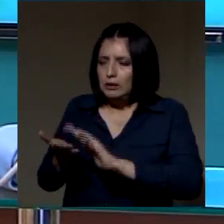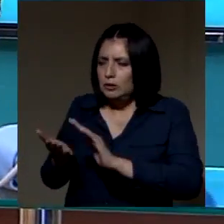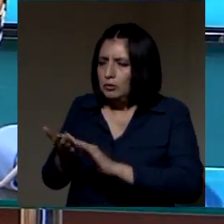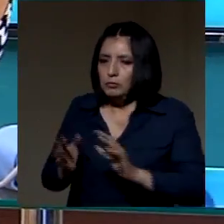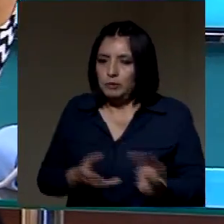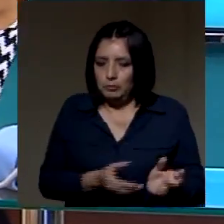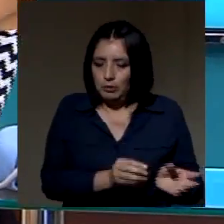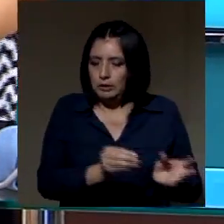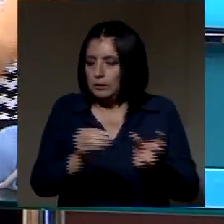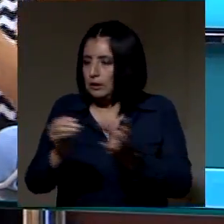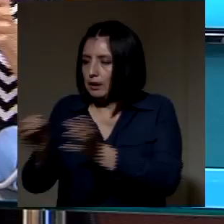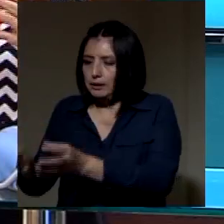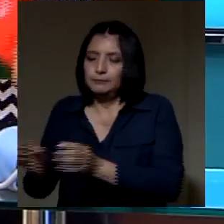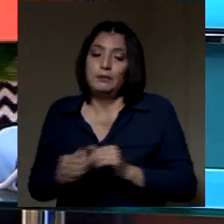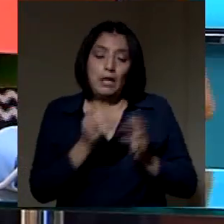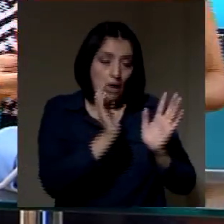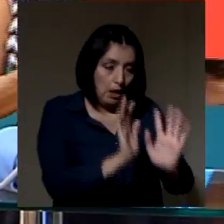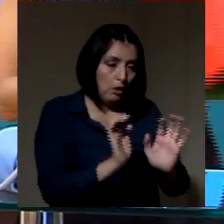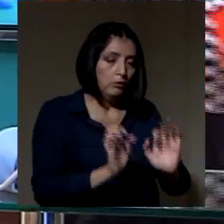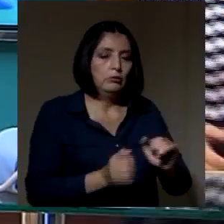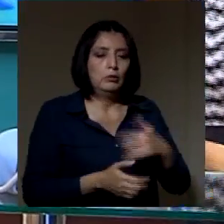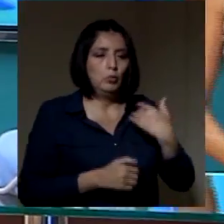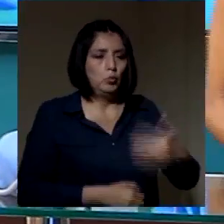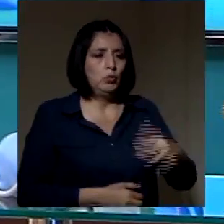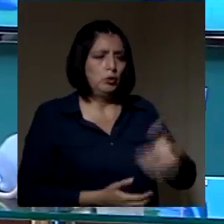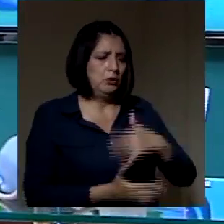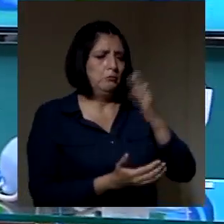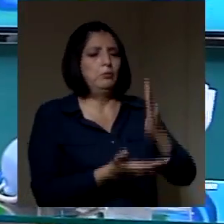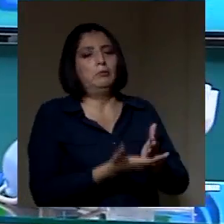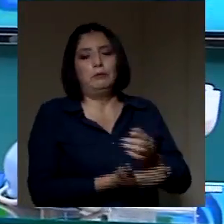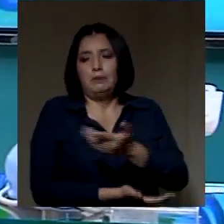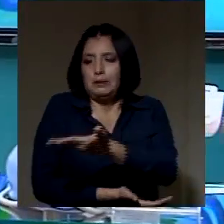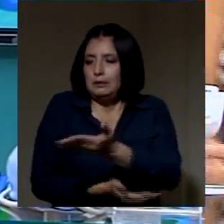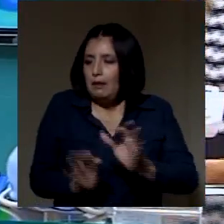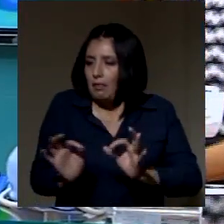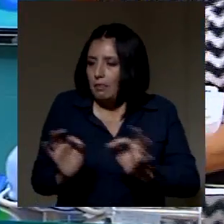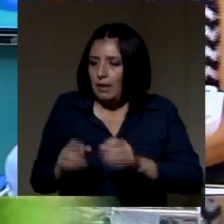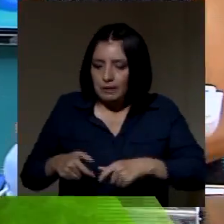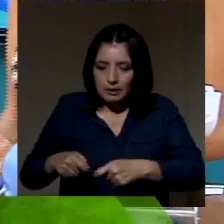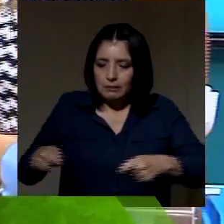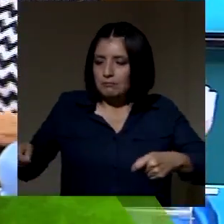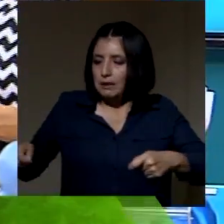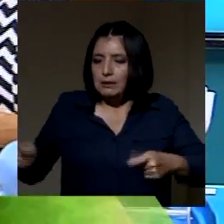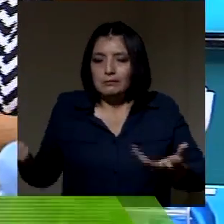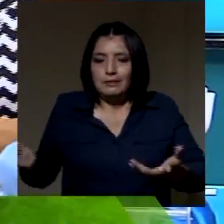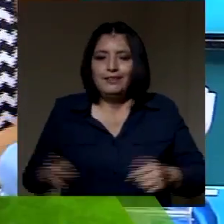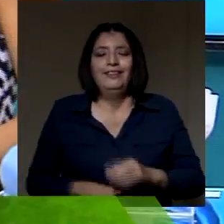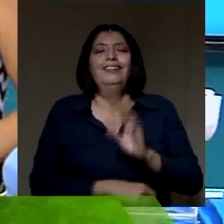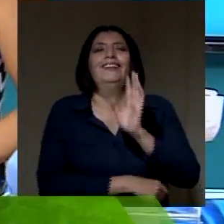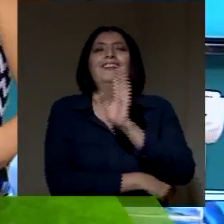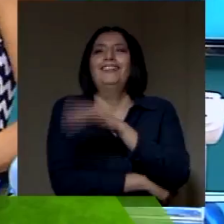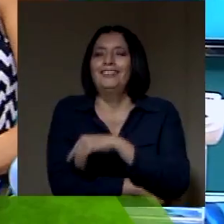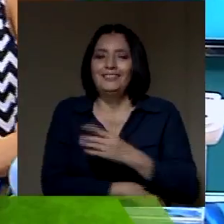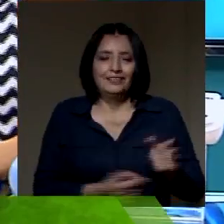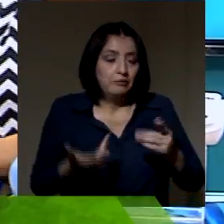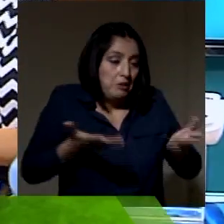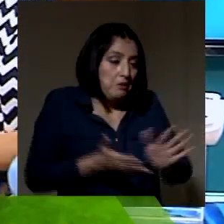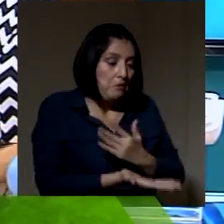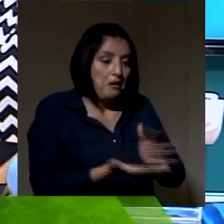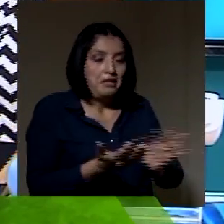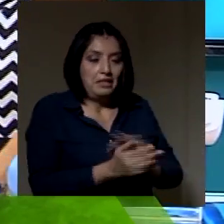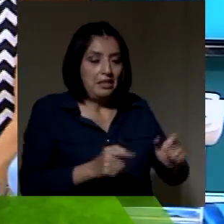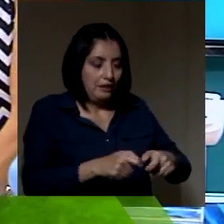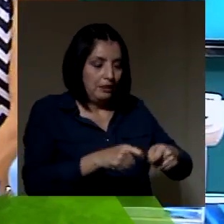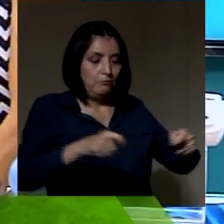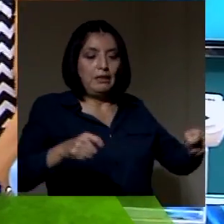Discúlpeme, le voy a retirar la cajita. Ahora sí, en problemas porque a ti no tengo nada que medirte. Por lo menos no hay nada